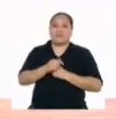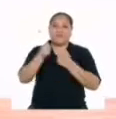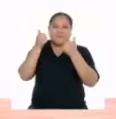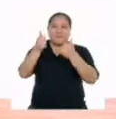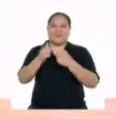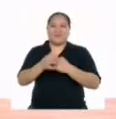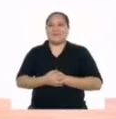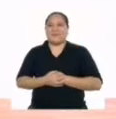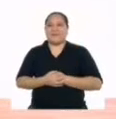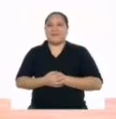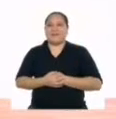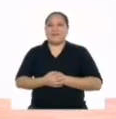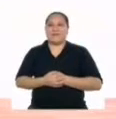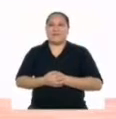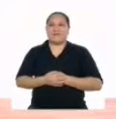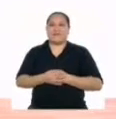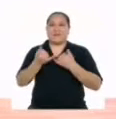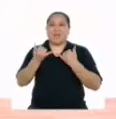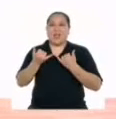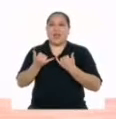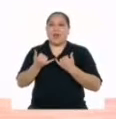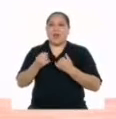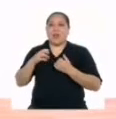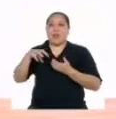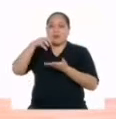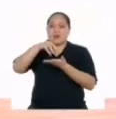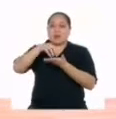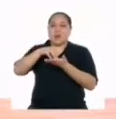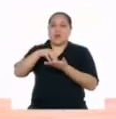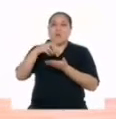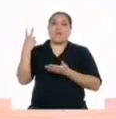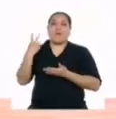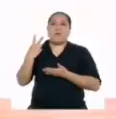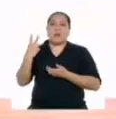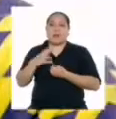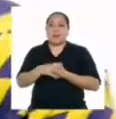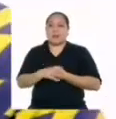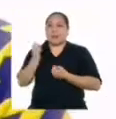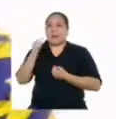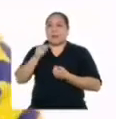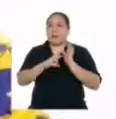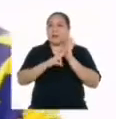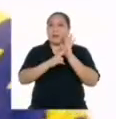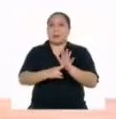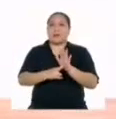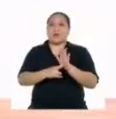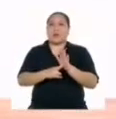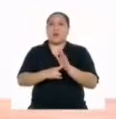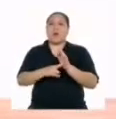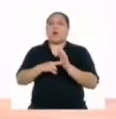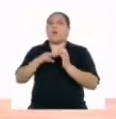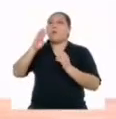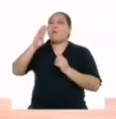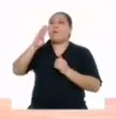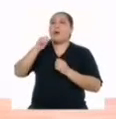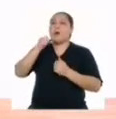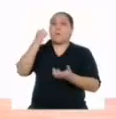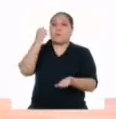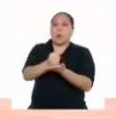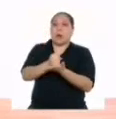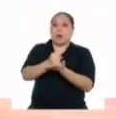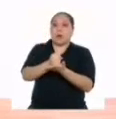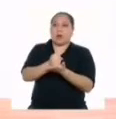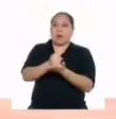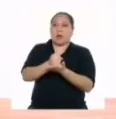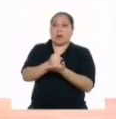Bien, ahora vamos con la chapa verde. El color verde va a representar un bajo. Un puño contra la